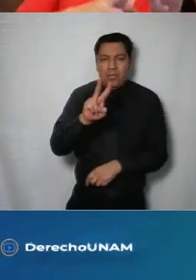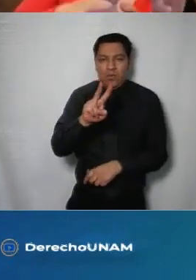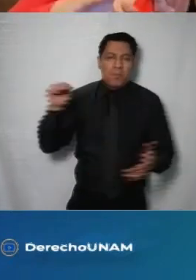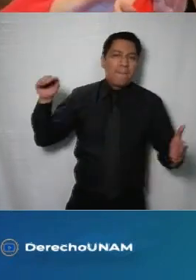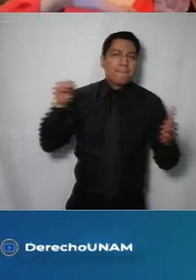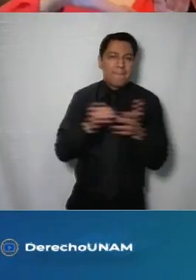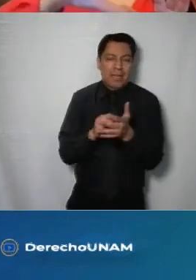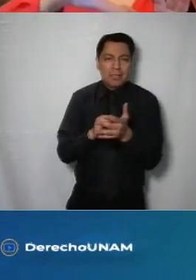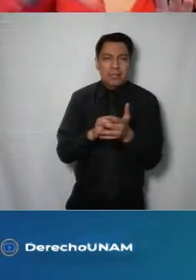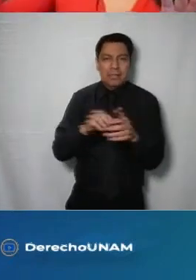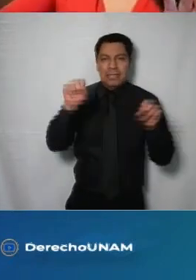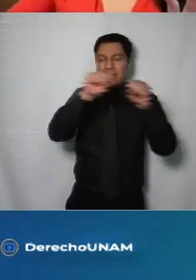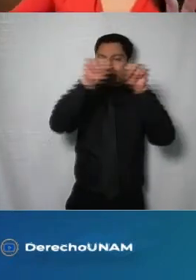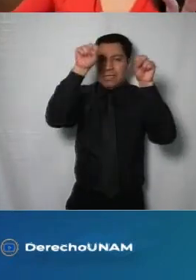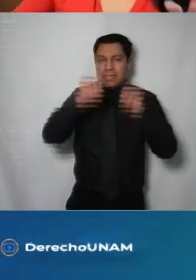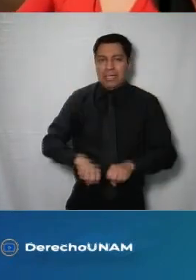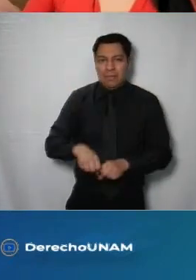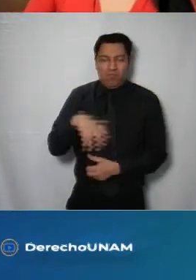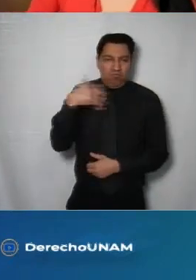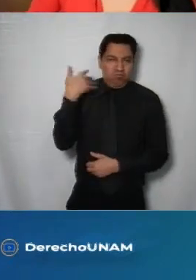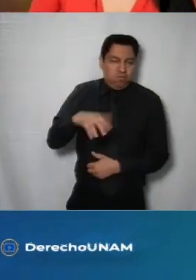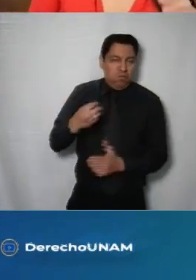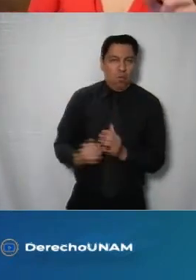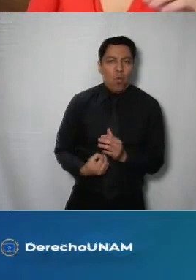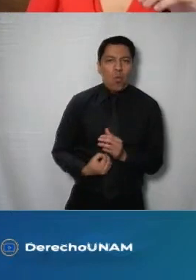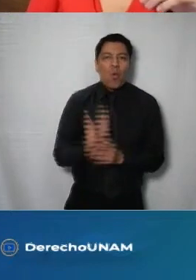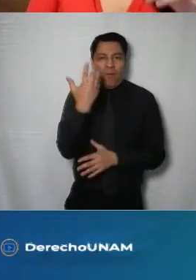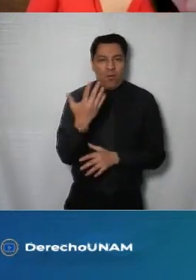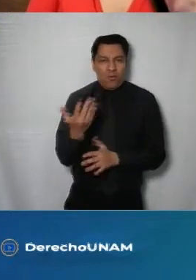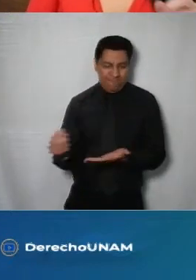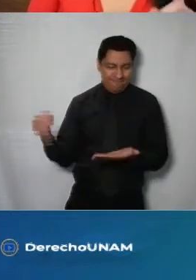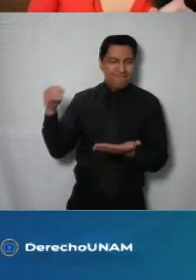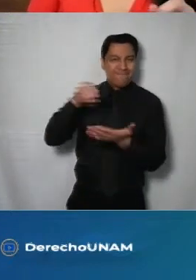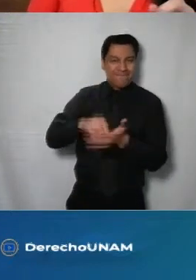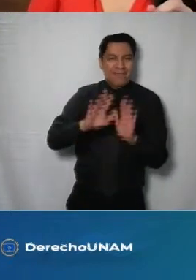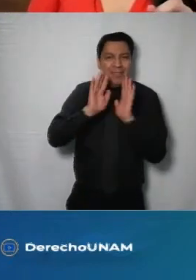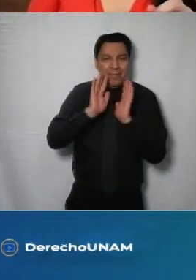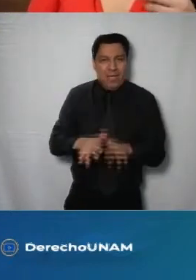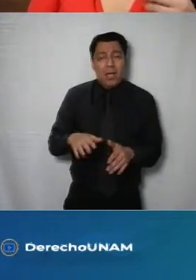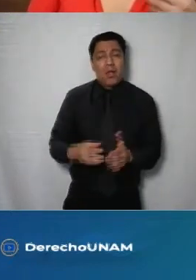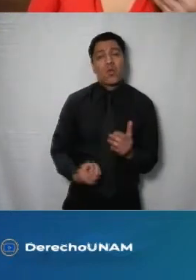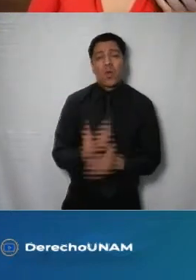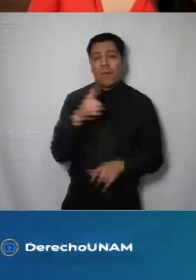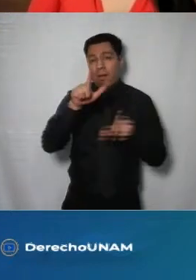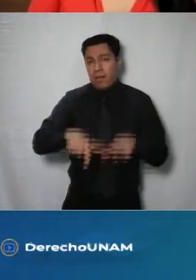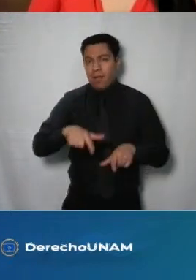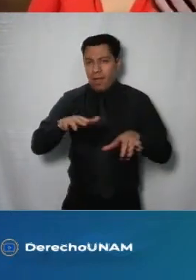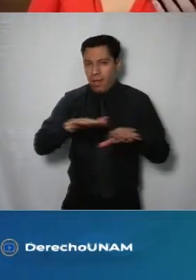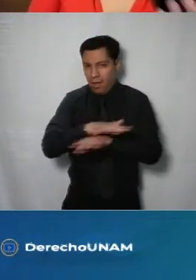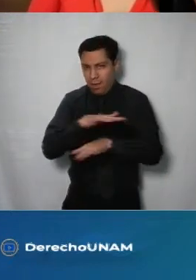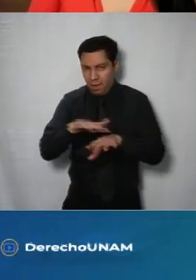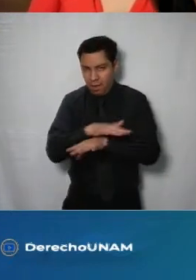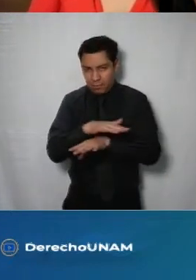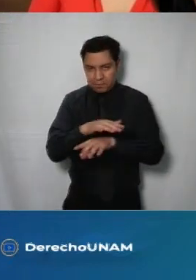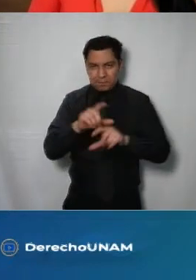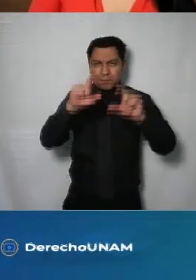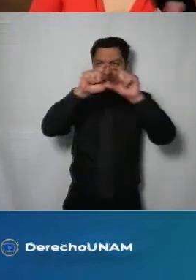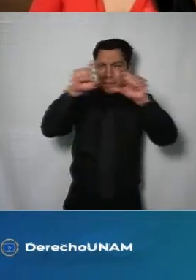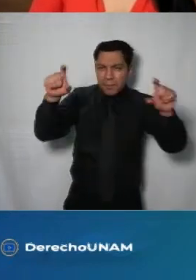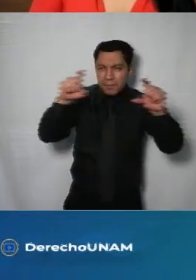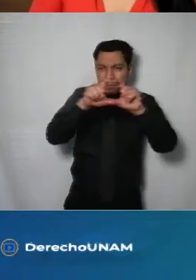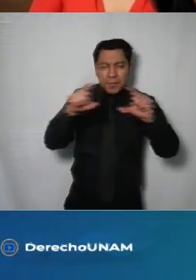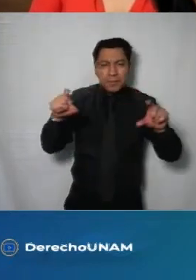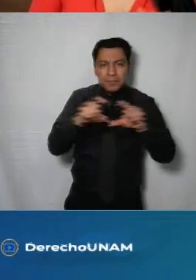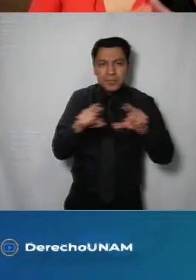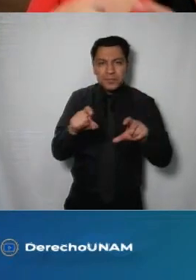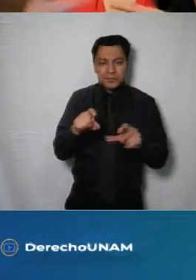todos esos ya esa información ya se migró al nuevo sistema pero en esta nueva plataforma hay algunos campos que se van a requerir a los